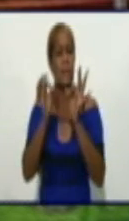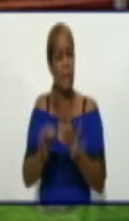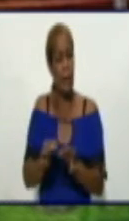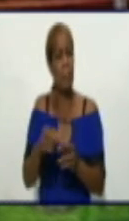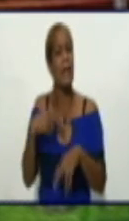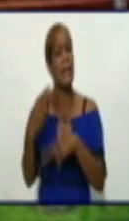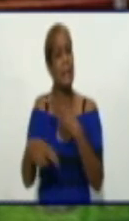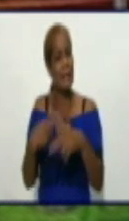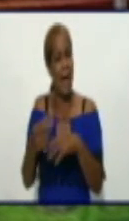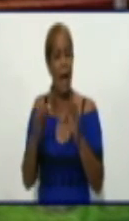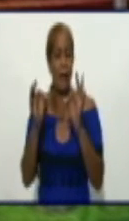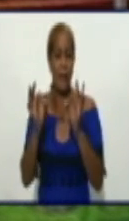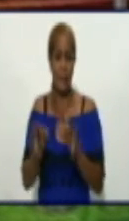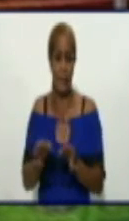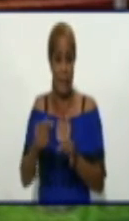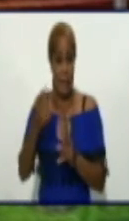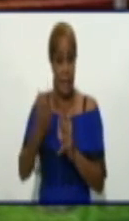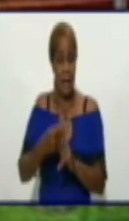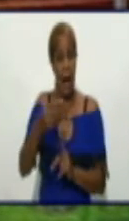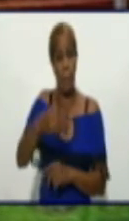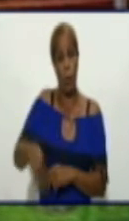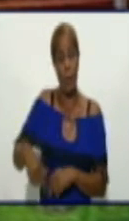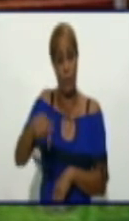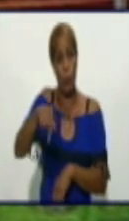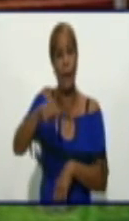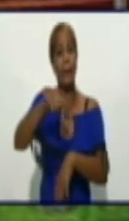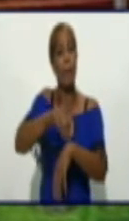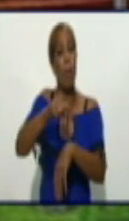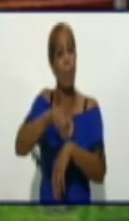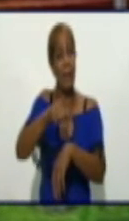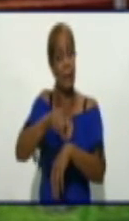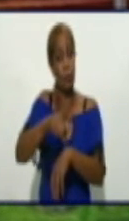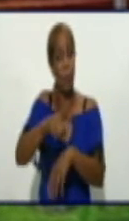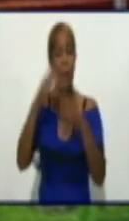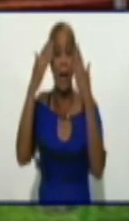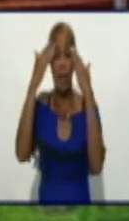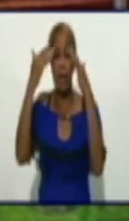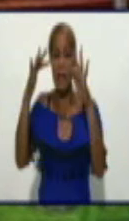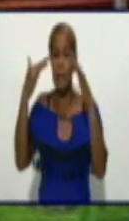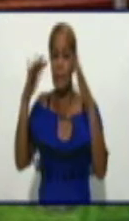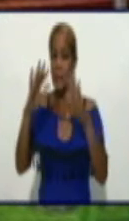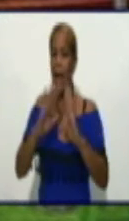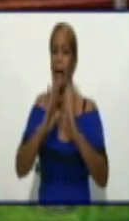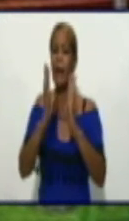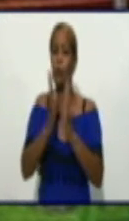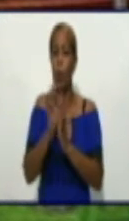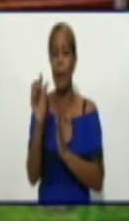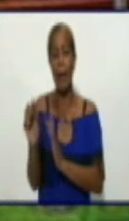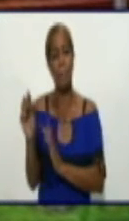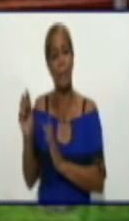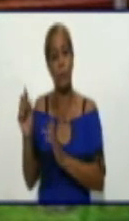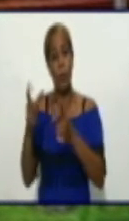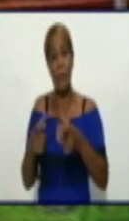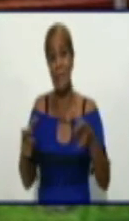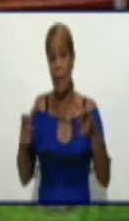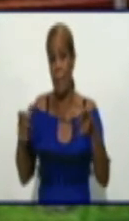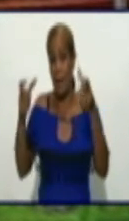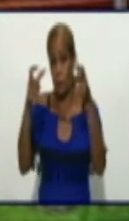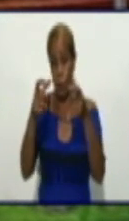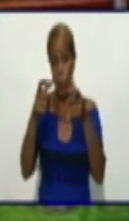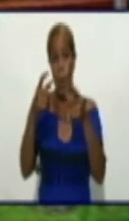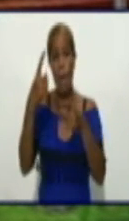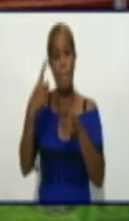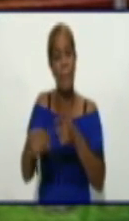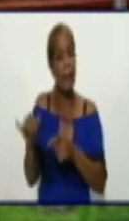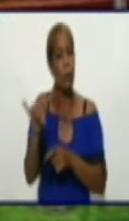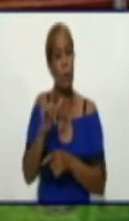aprovecho también desde aquí para felicitar a todos los mazoenses por ese acto del sábado, pero también